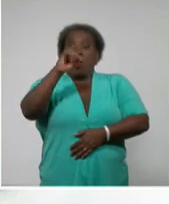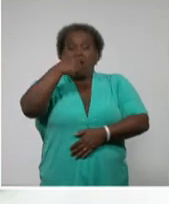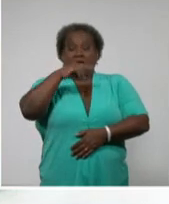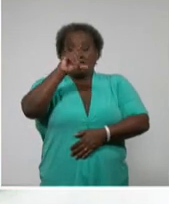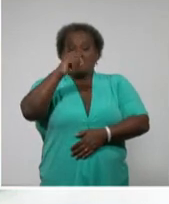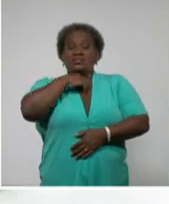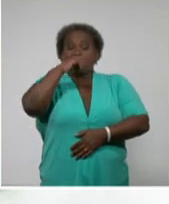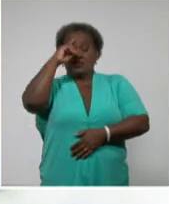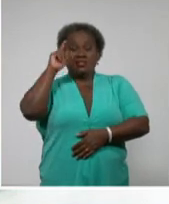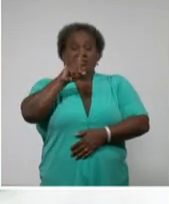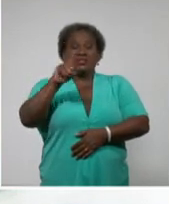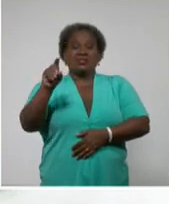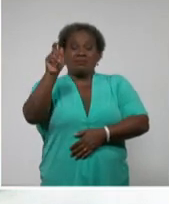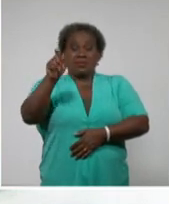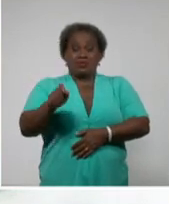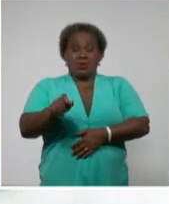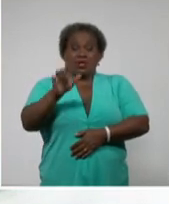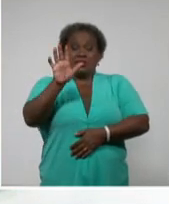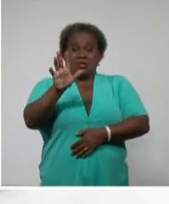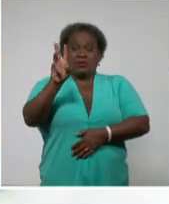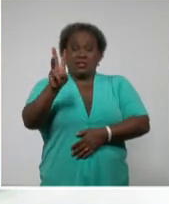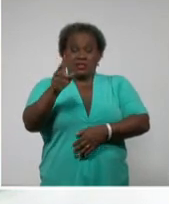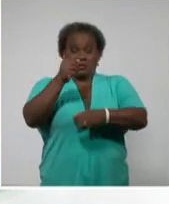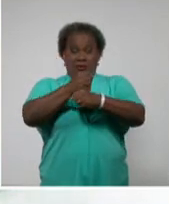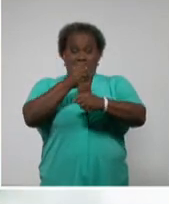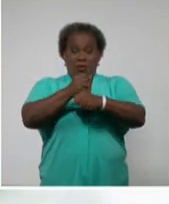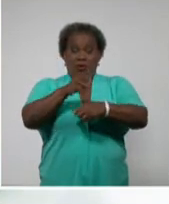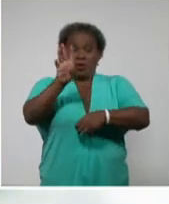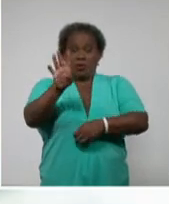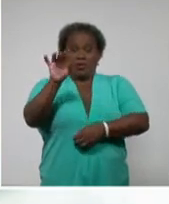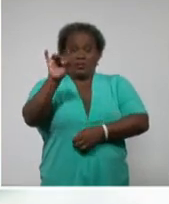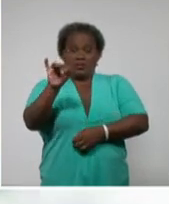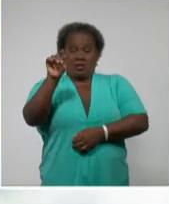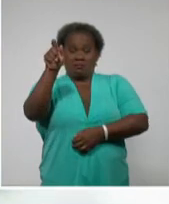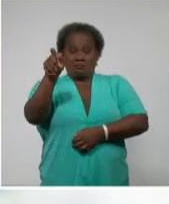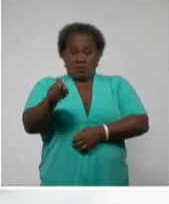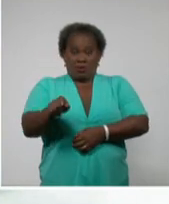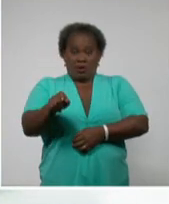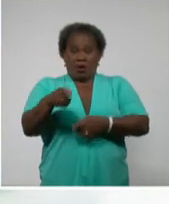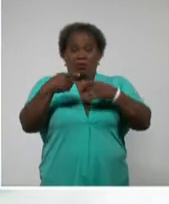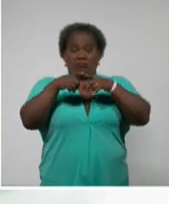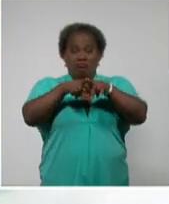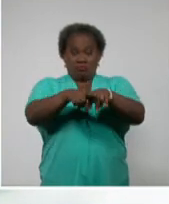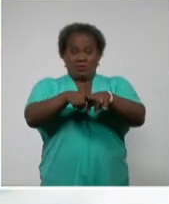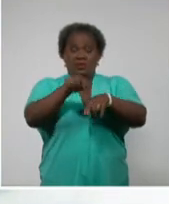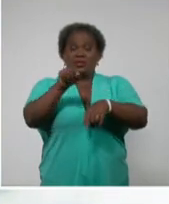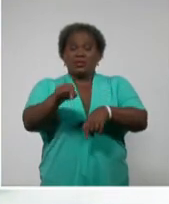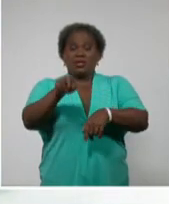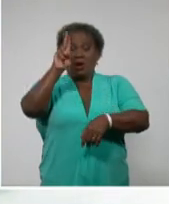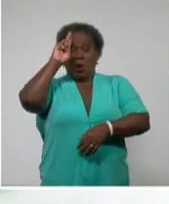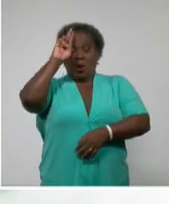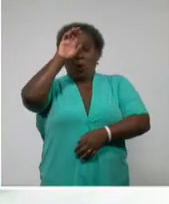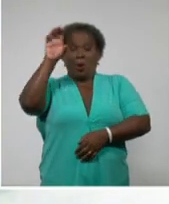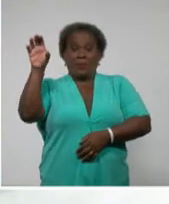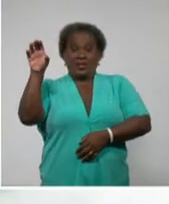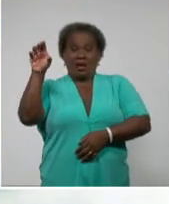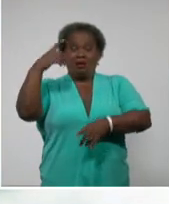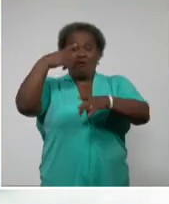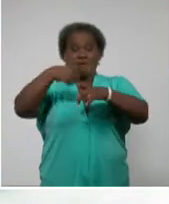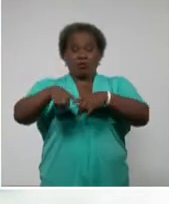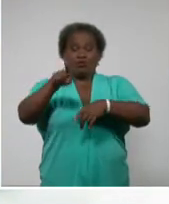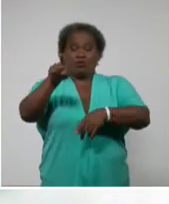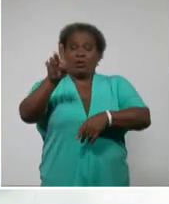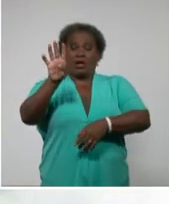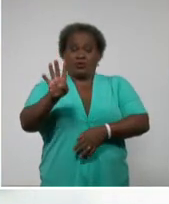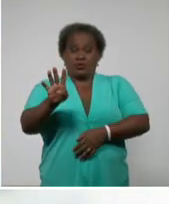casos, 53 trabajadores y 46 pacientes y acompañantes y el hospital Roberto Rodríguez con 14,